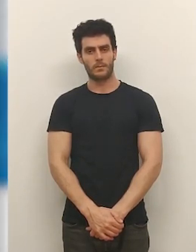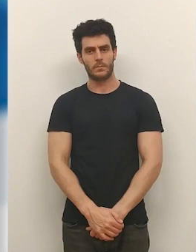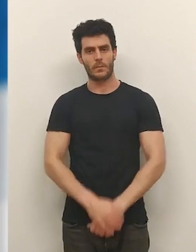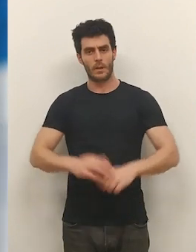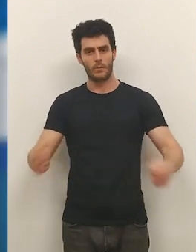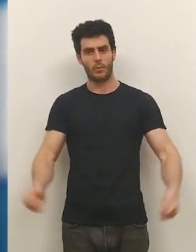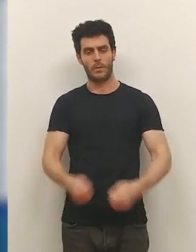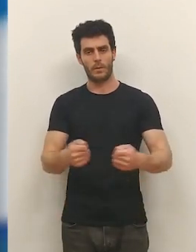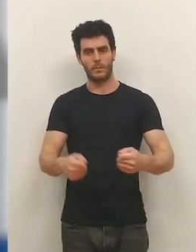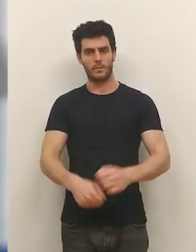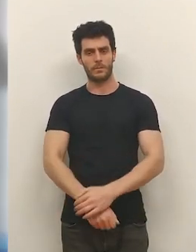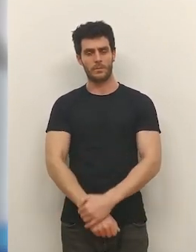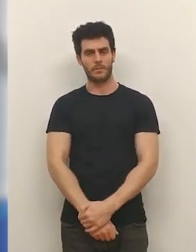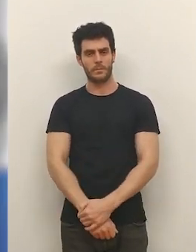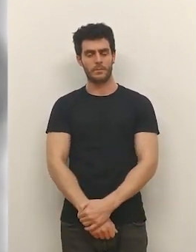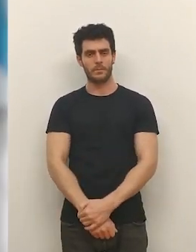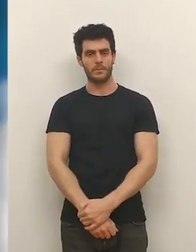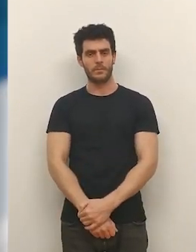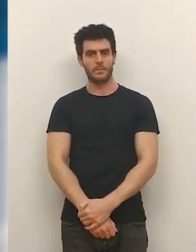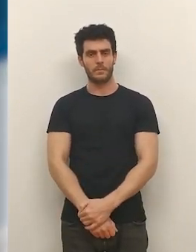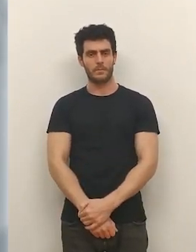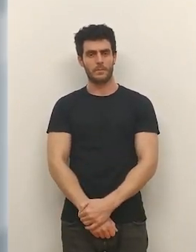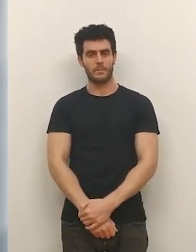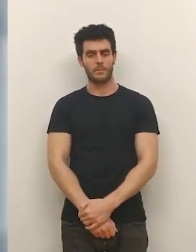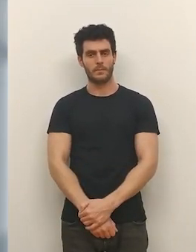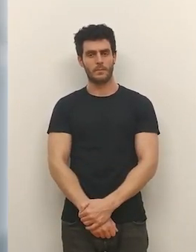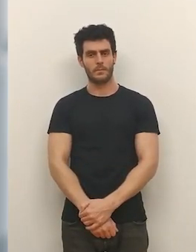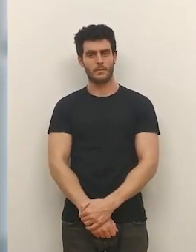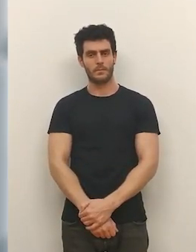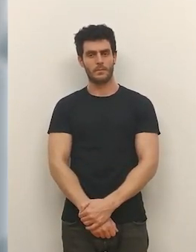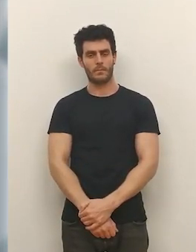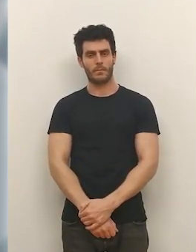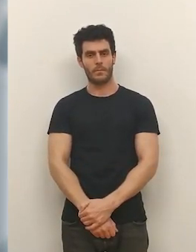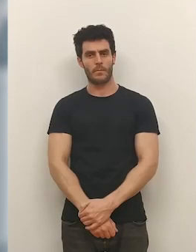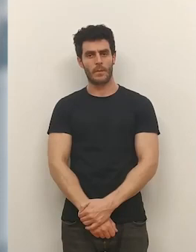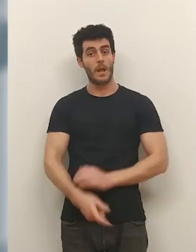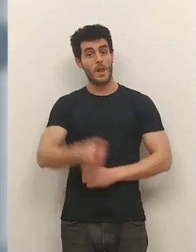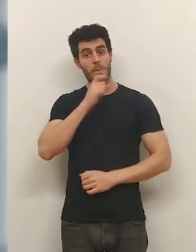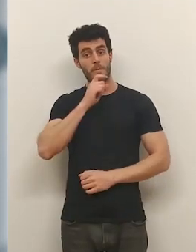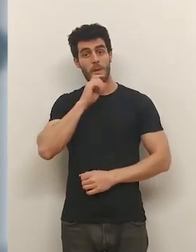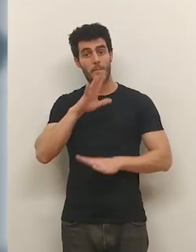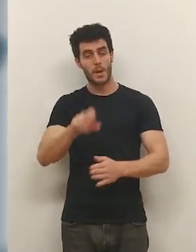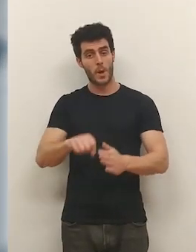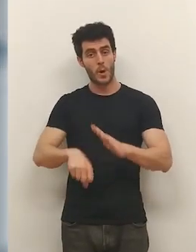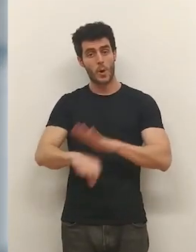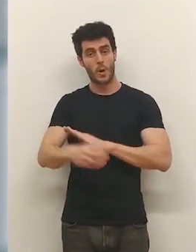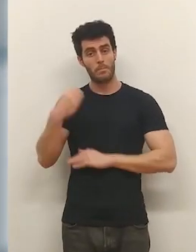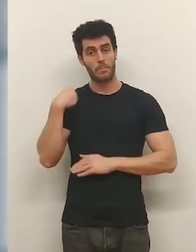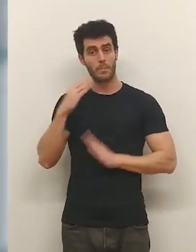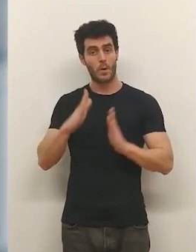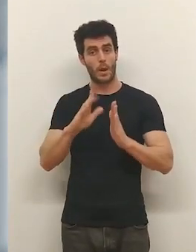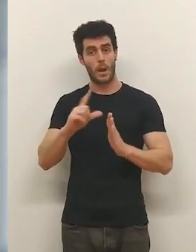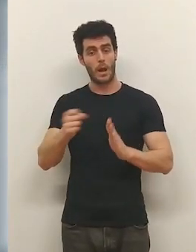Caja Rural de Aragón patrocina la información deportiva. No fue fácil, pero con este gol la